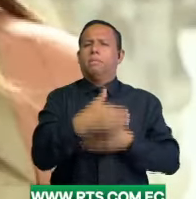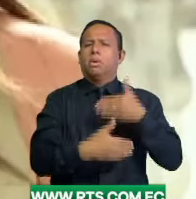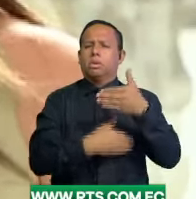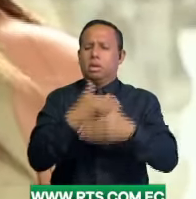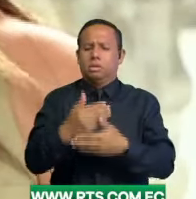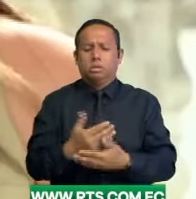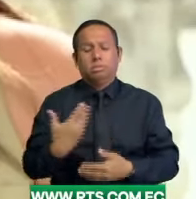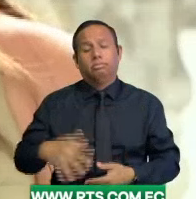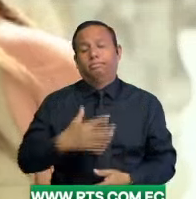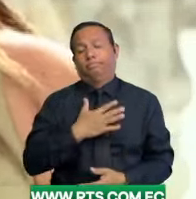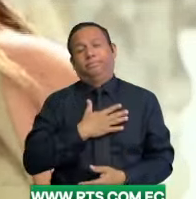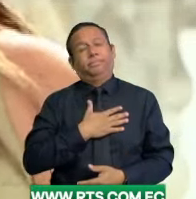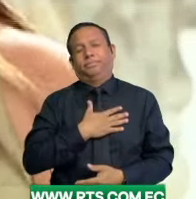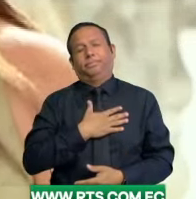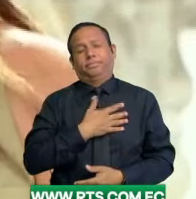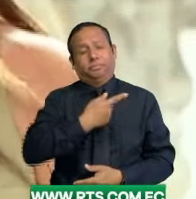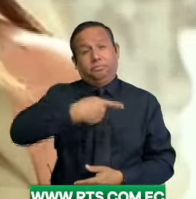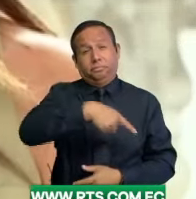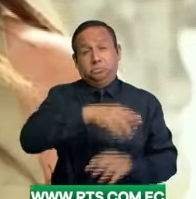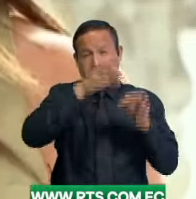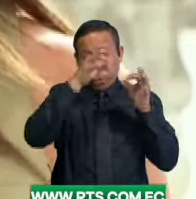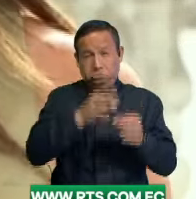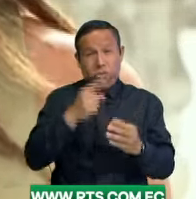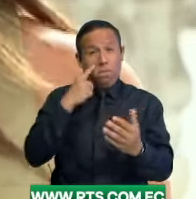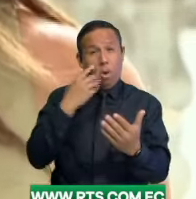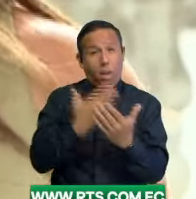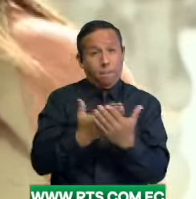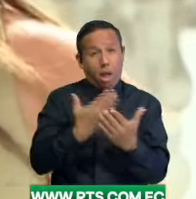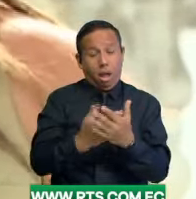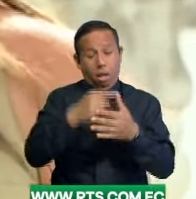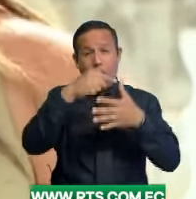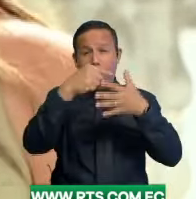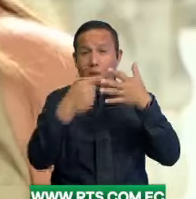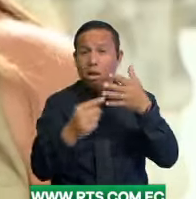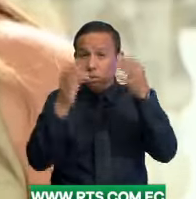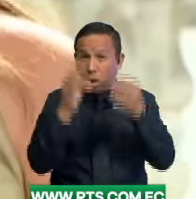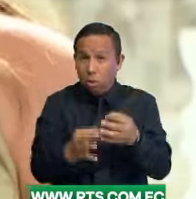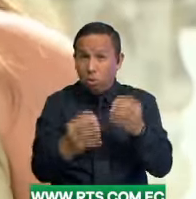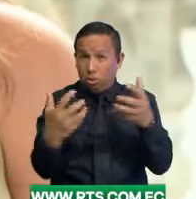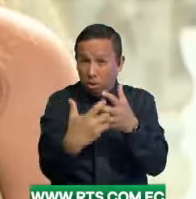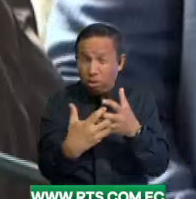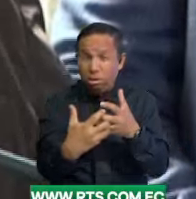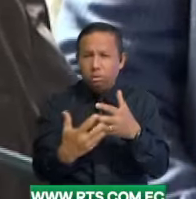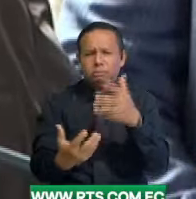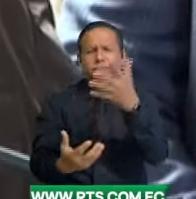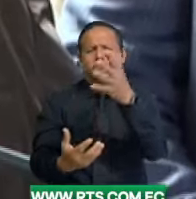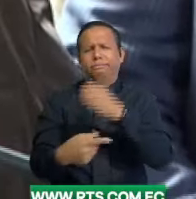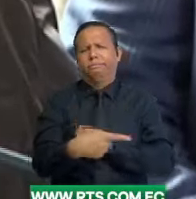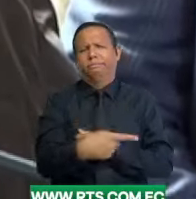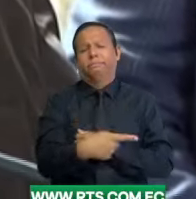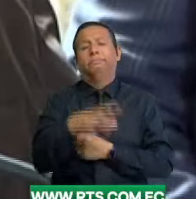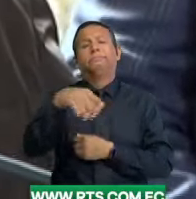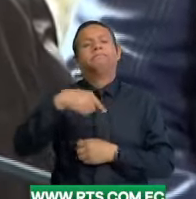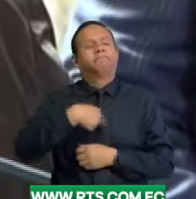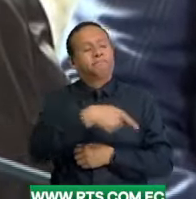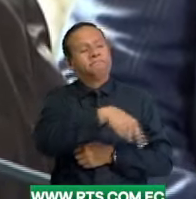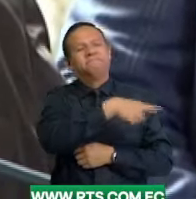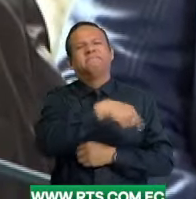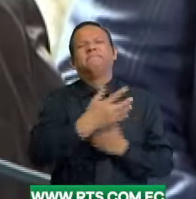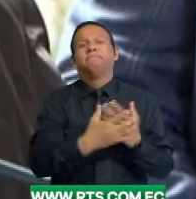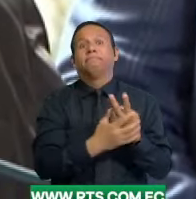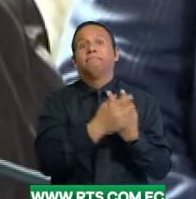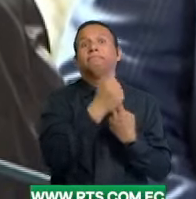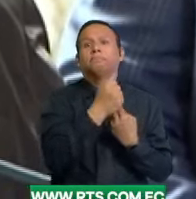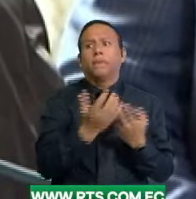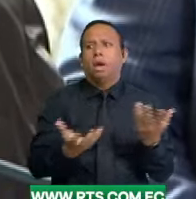han podido probar ninguna de las acusaciones que realizan a la ministra Palencia. Esto se resume a que son patadas de